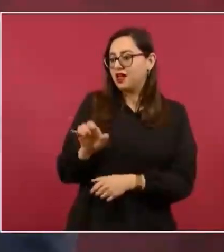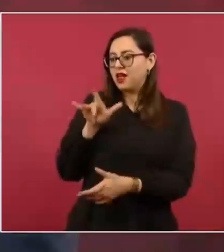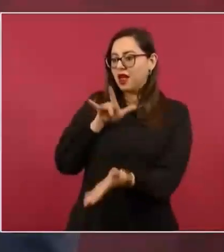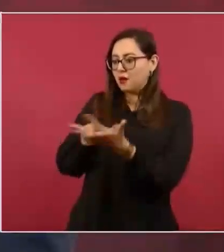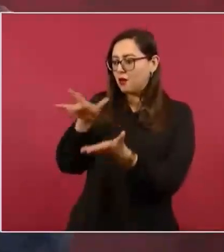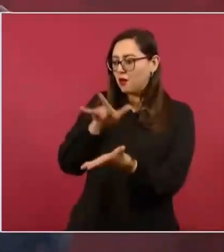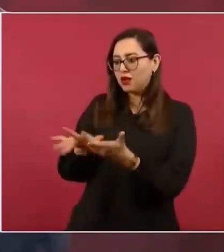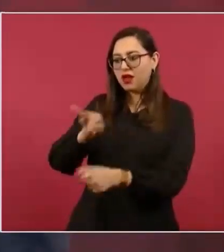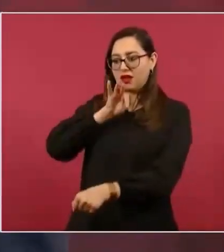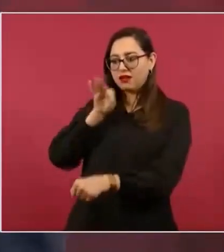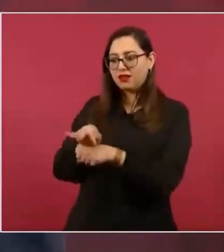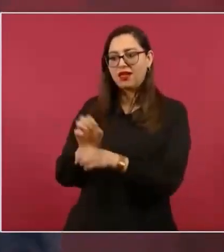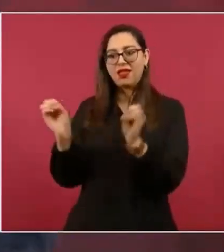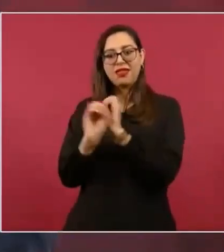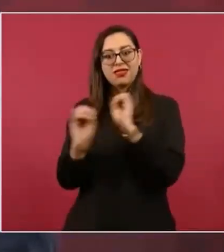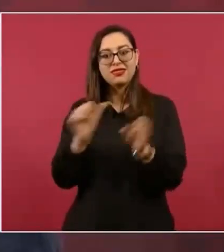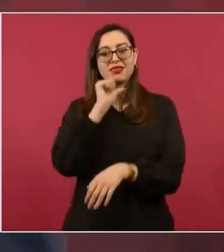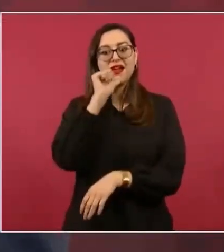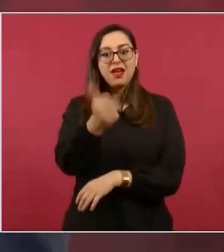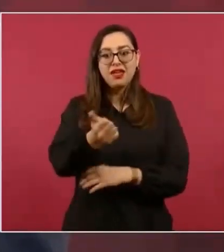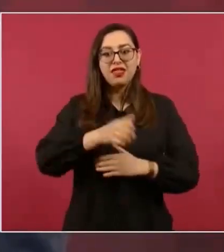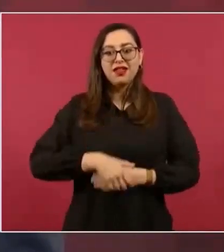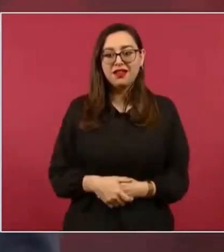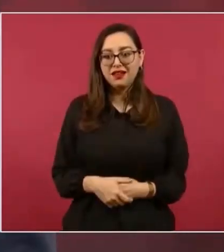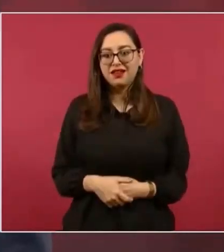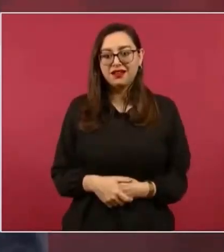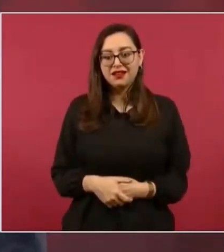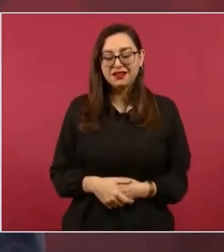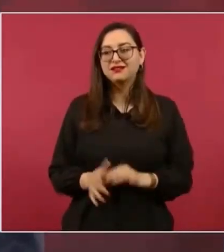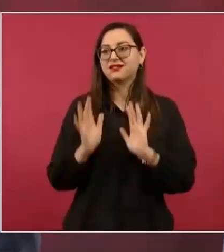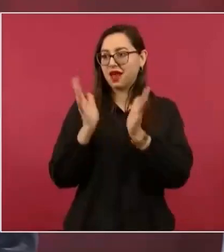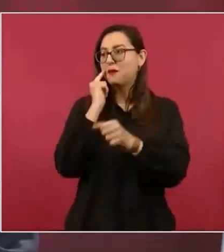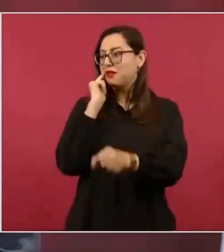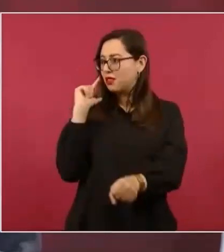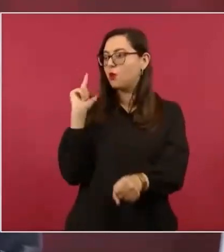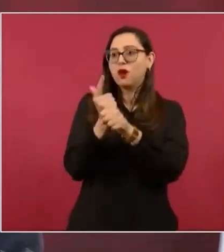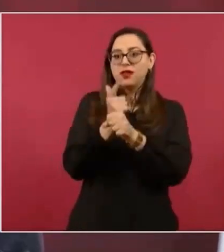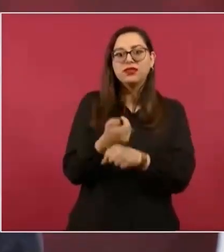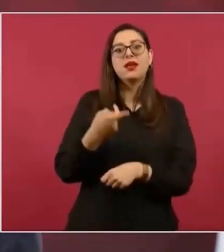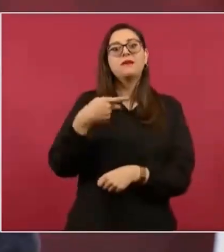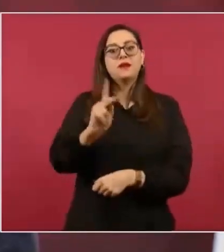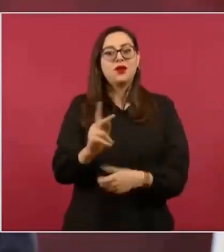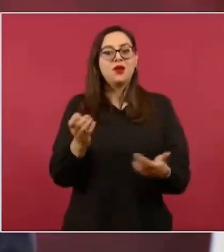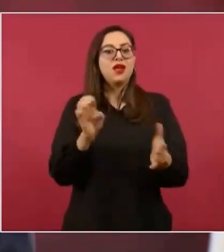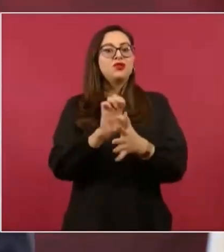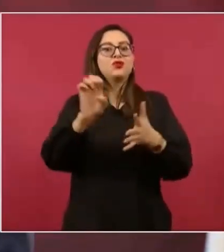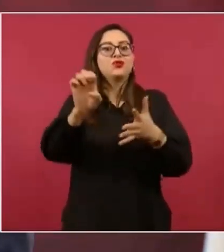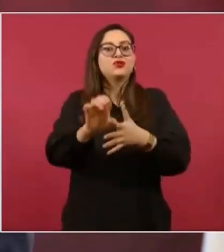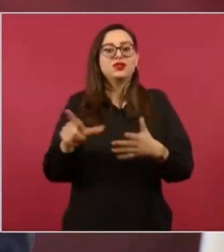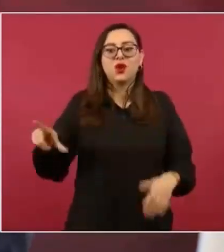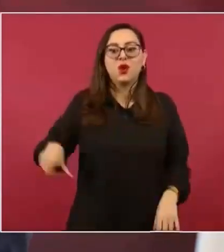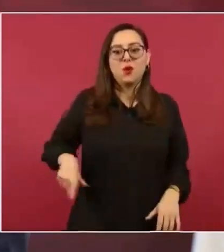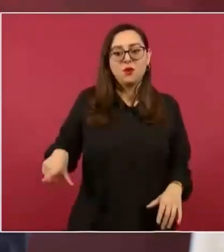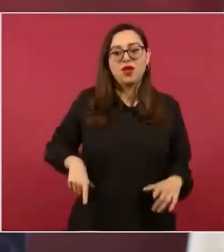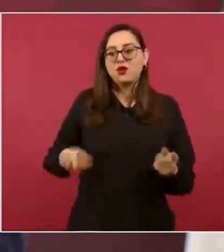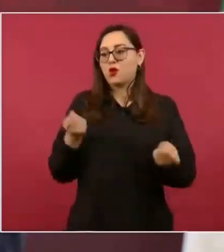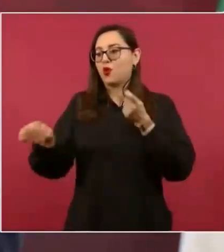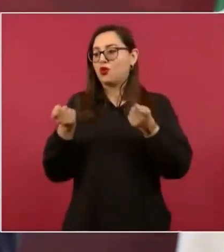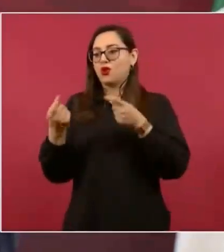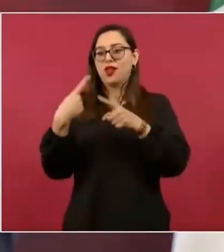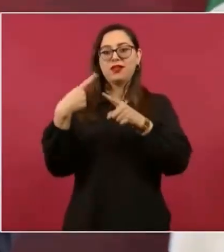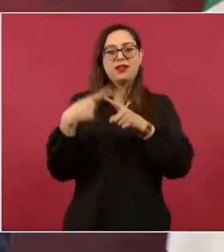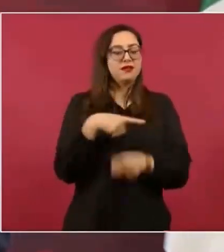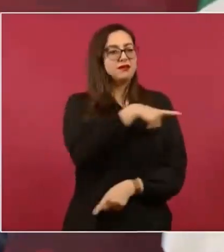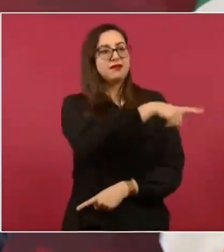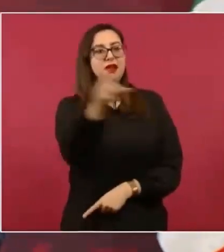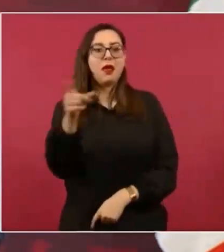Entonces, ¿de quién era el gobierno? De los particulares. No era el gobierno del pueblo.